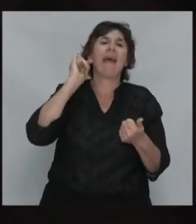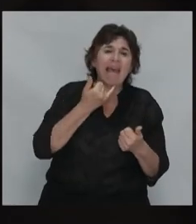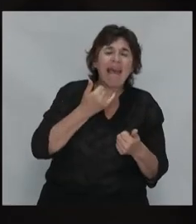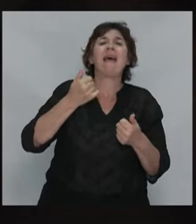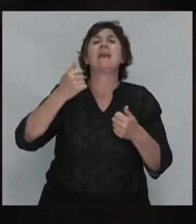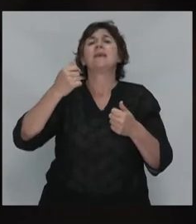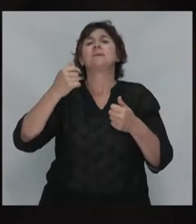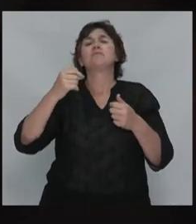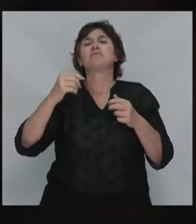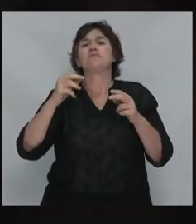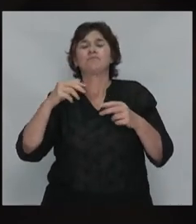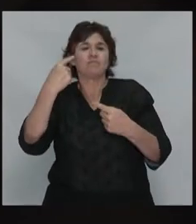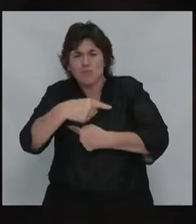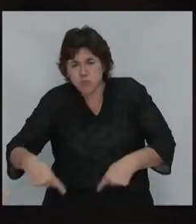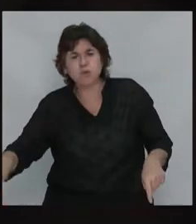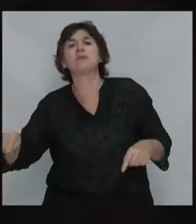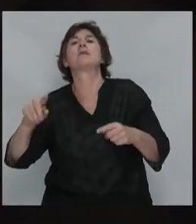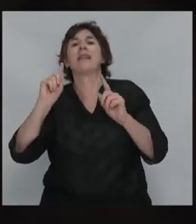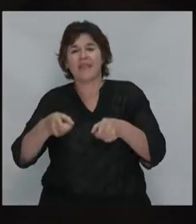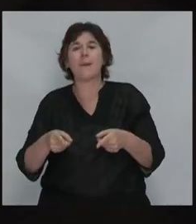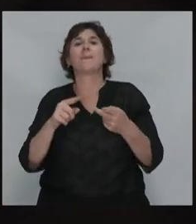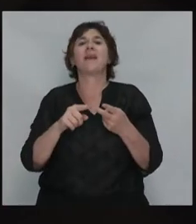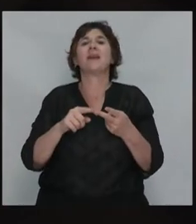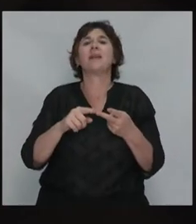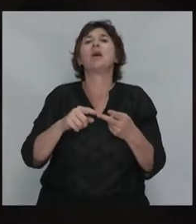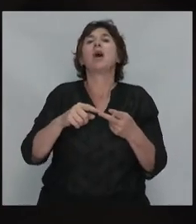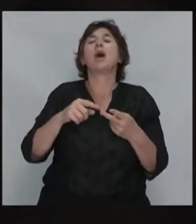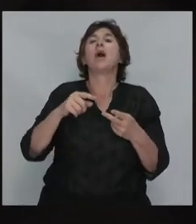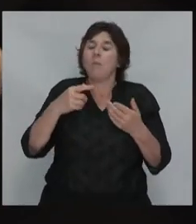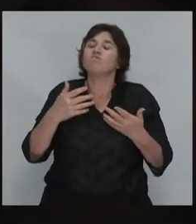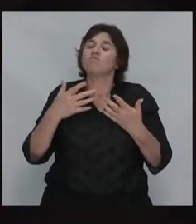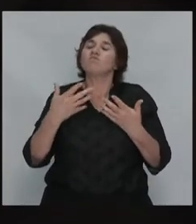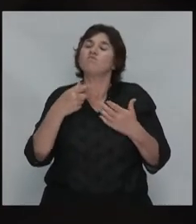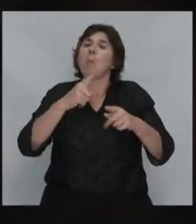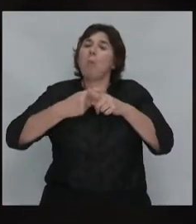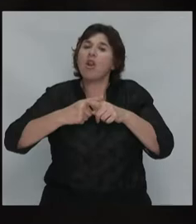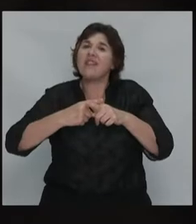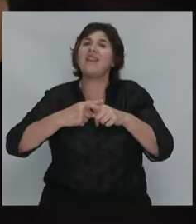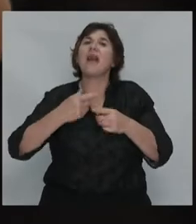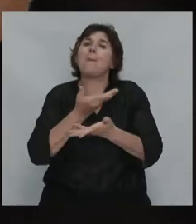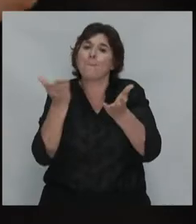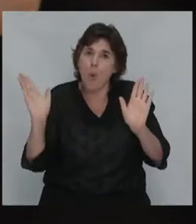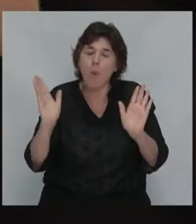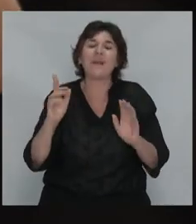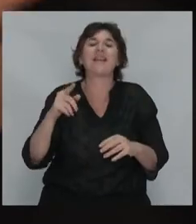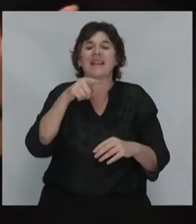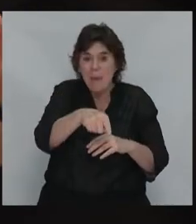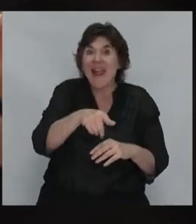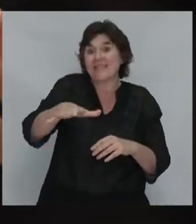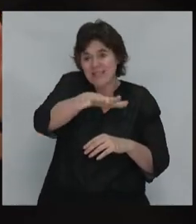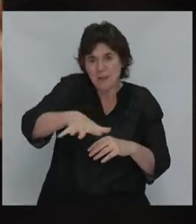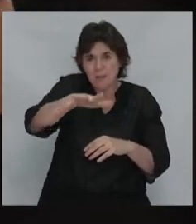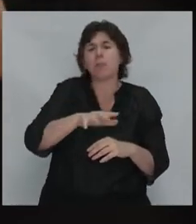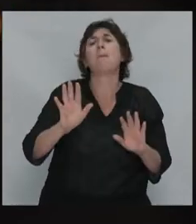otras poblaciones han sido beneficiadas con políticas públicas y con trabajo ideológico. Sin embargo, nos falta